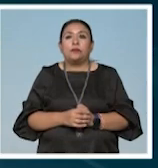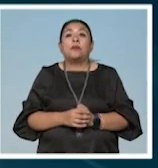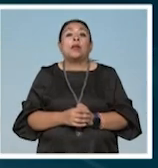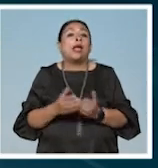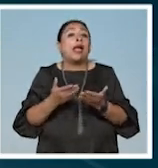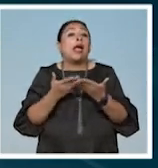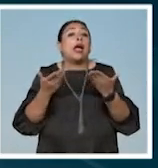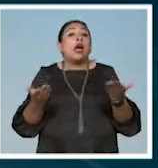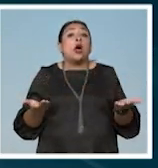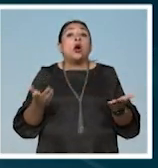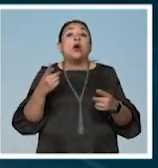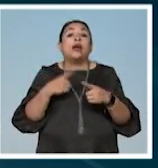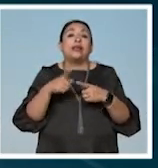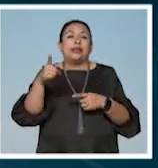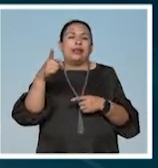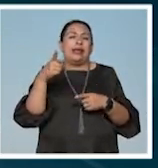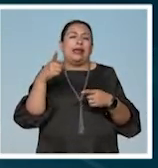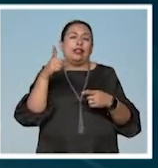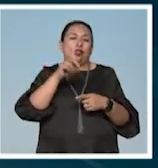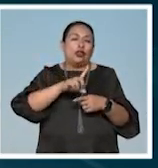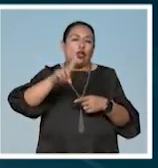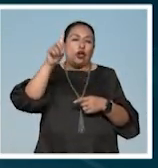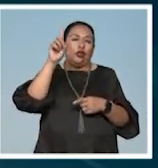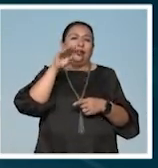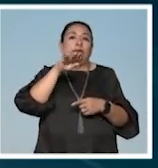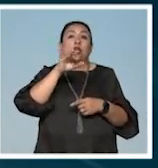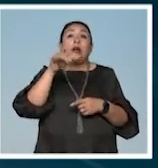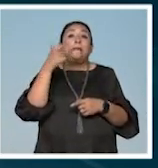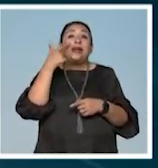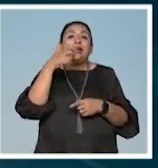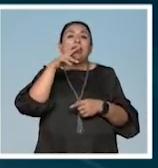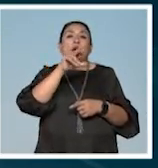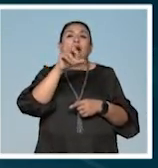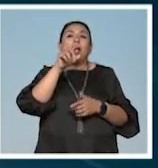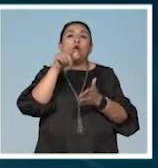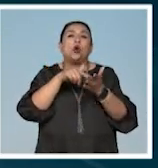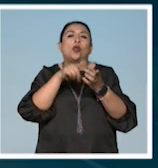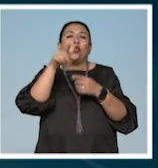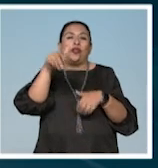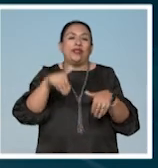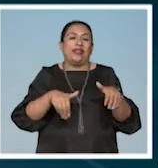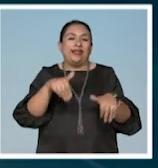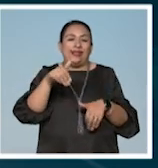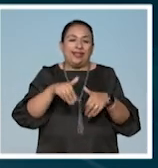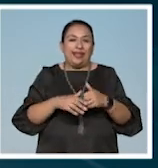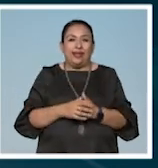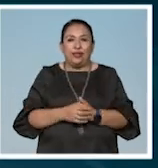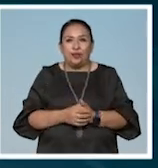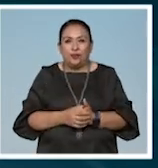Ahora invoquemos a seres mitológicos y sigamos nuestro Nahual hasta el foro del Teatro Varsovia.